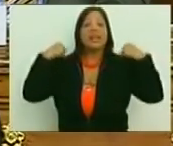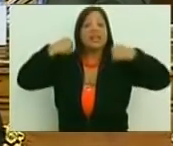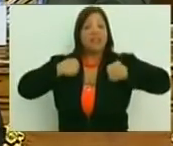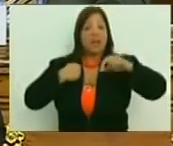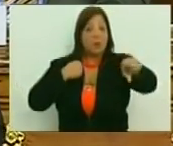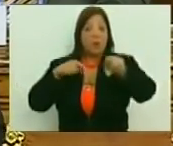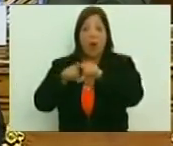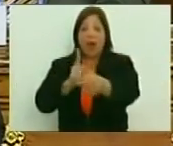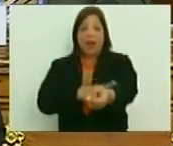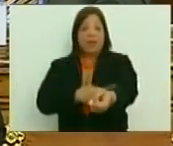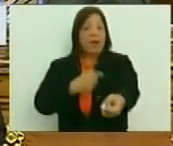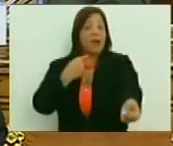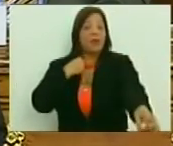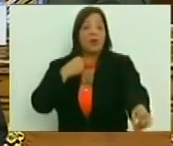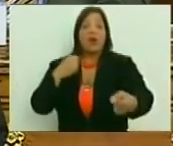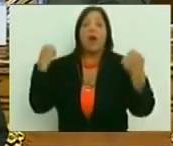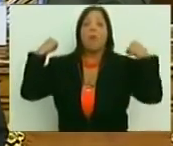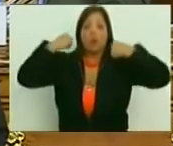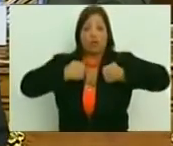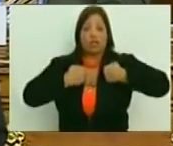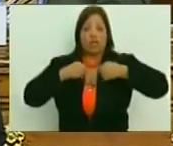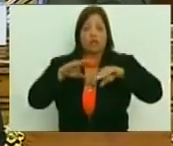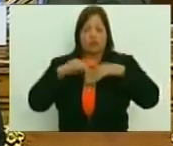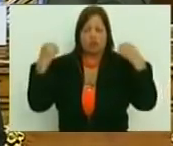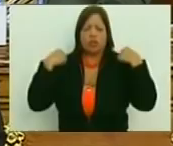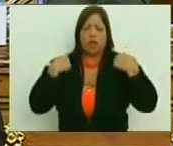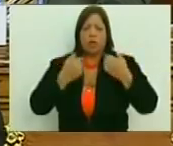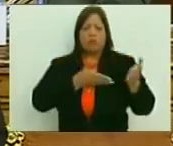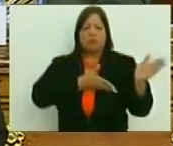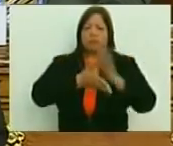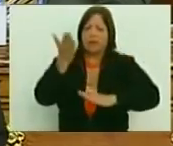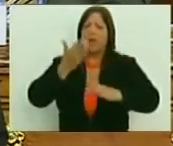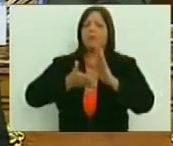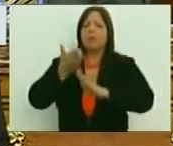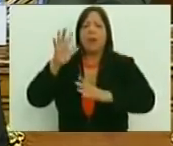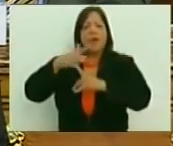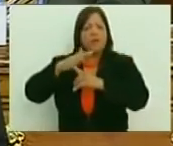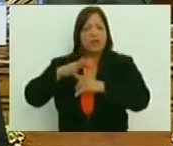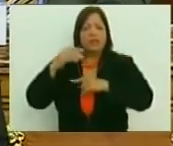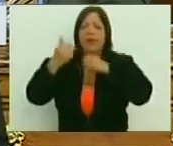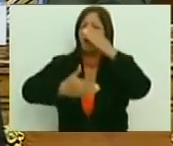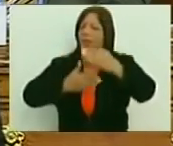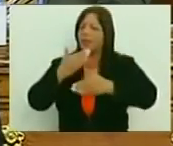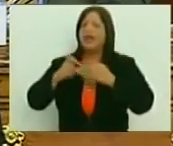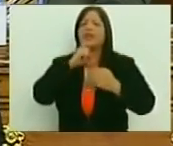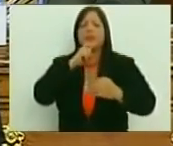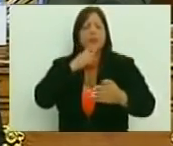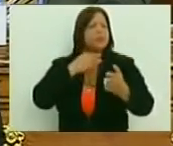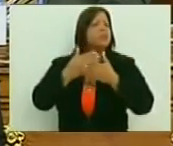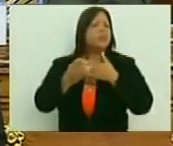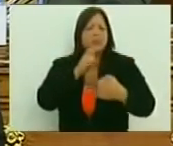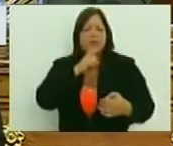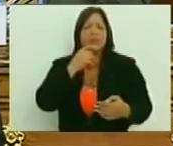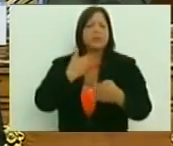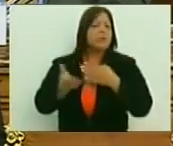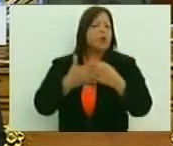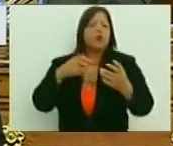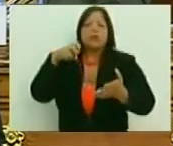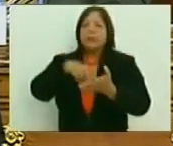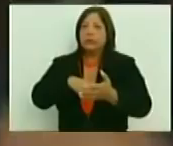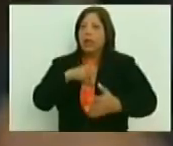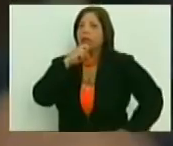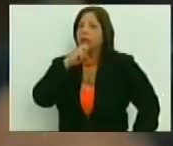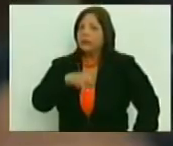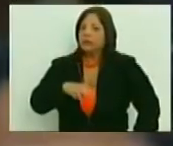puso a ti, y esa es la mochila que llevo de hacer este festival, y cada día es más difícil, más difícil, uno tiene que humillarse,